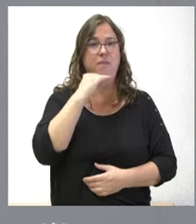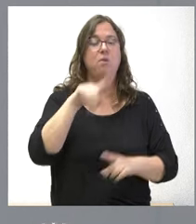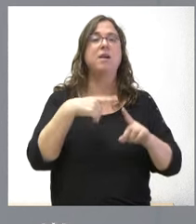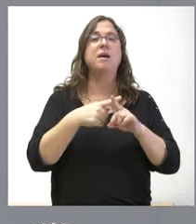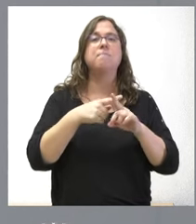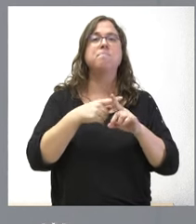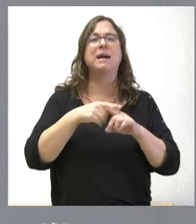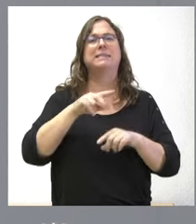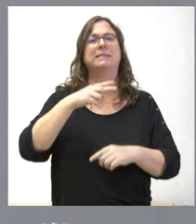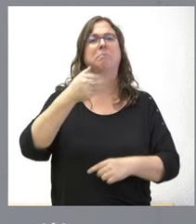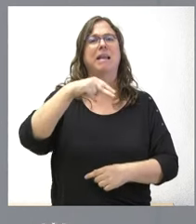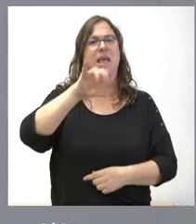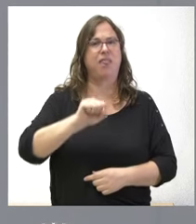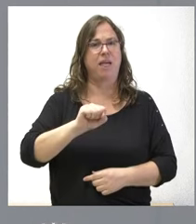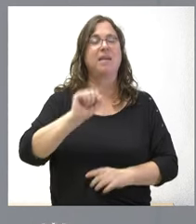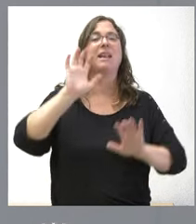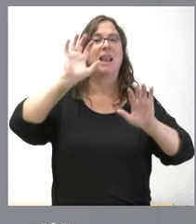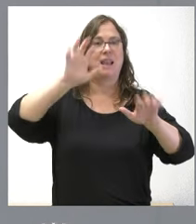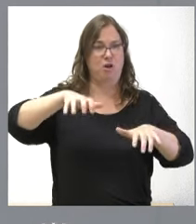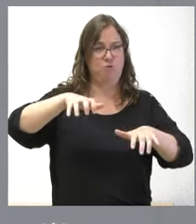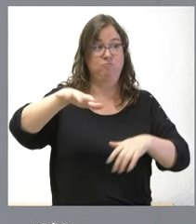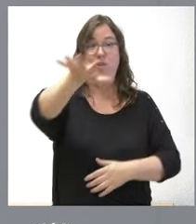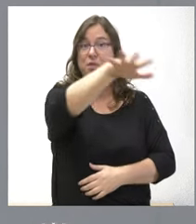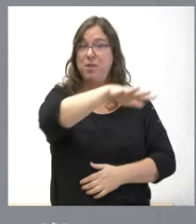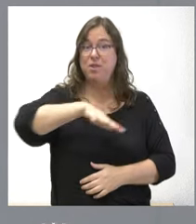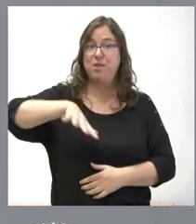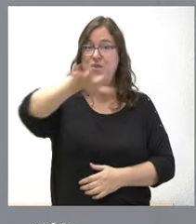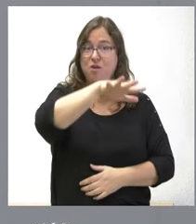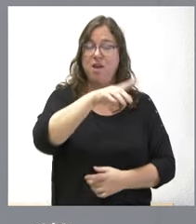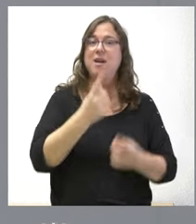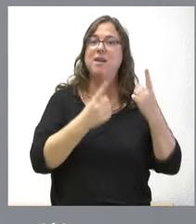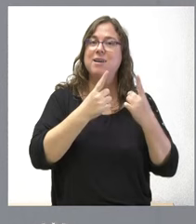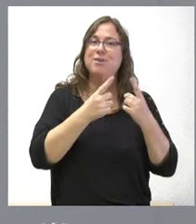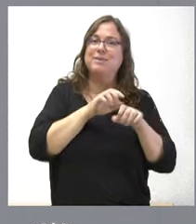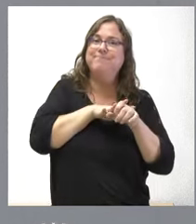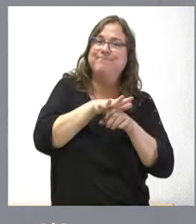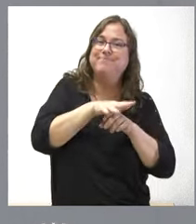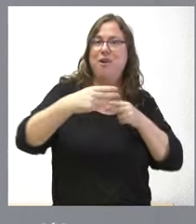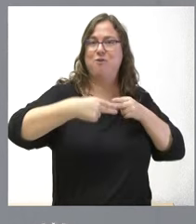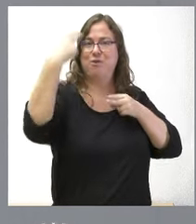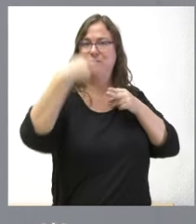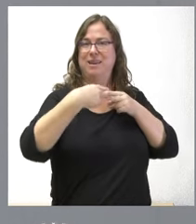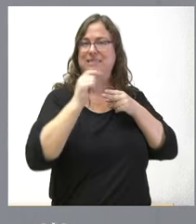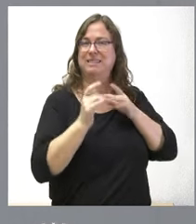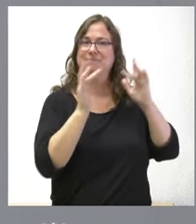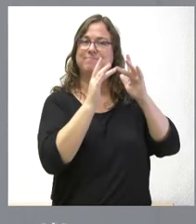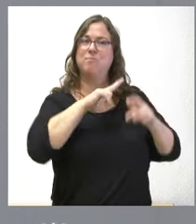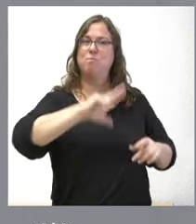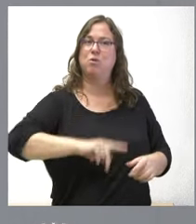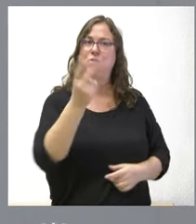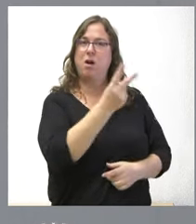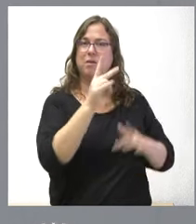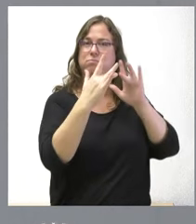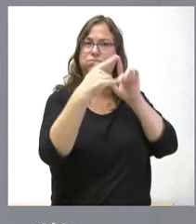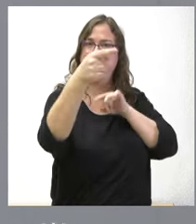Bañeza, en León. Y son zonas de influencia, algunos de ellos de carácter transfronterizo con Portugal y son un paso previo